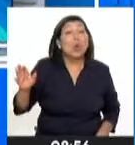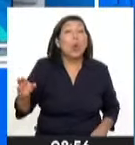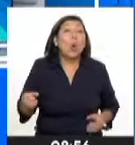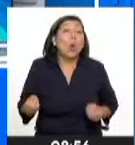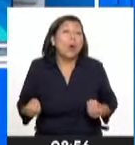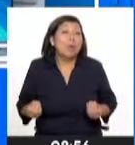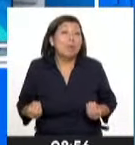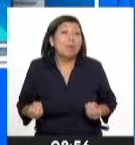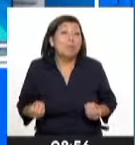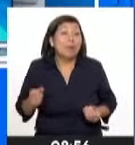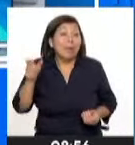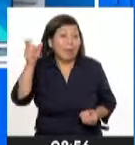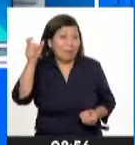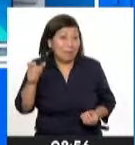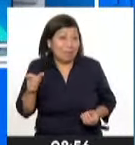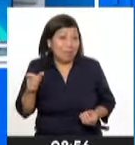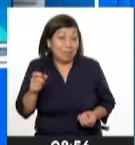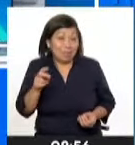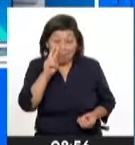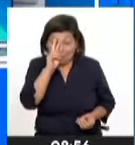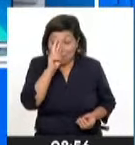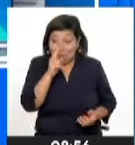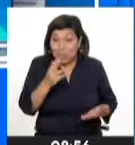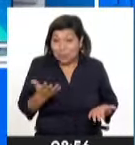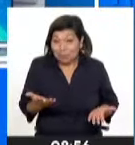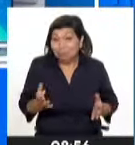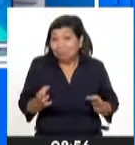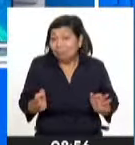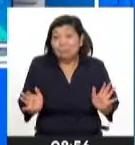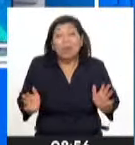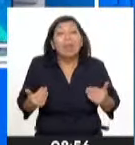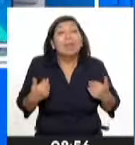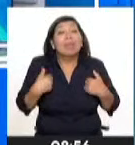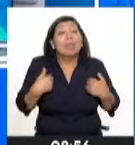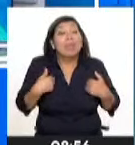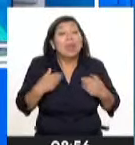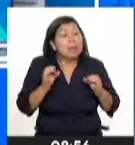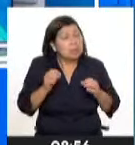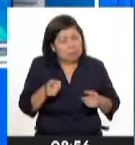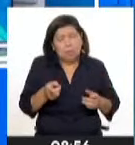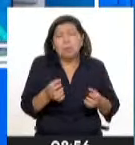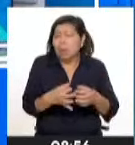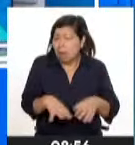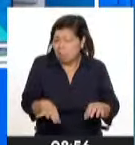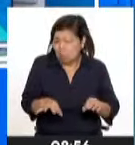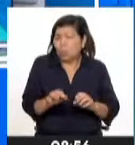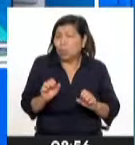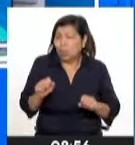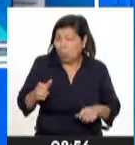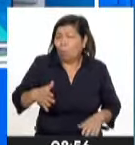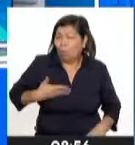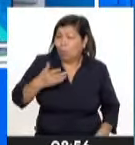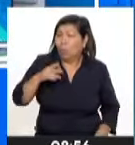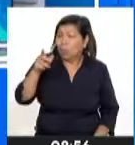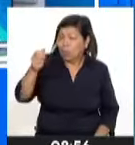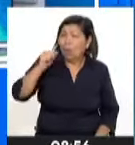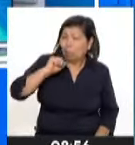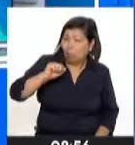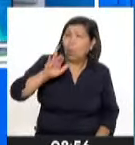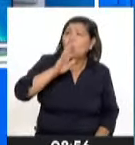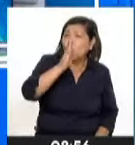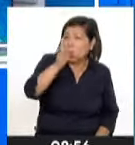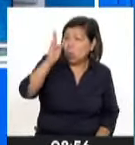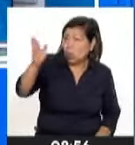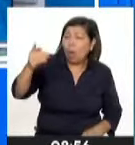representante de todo el país, realmente debe viajar fuera del país justamente para poder